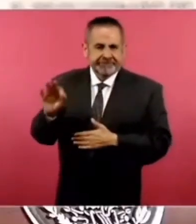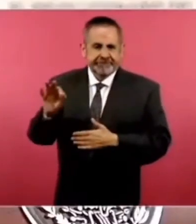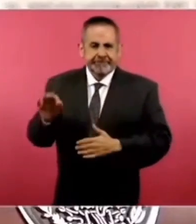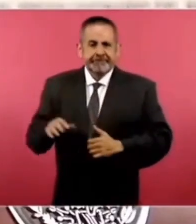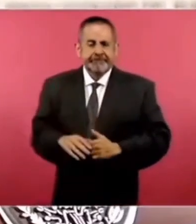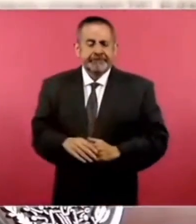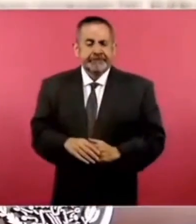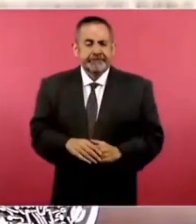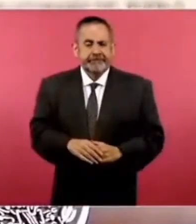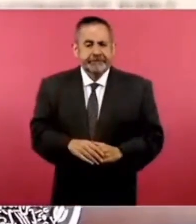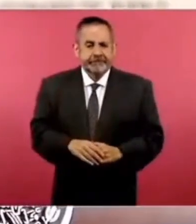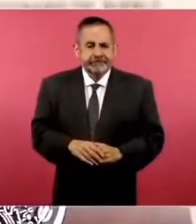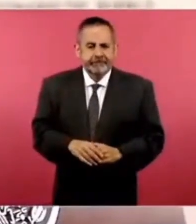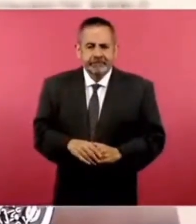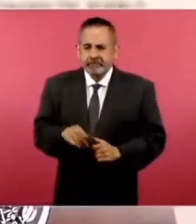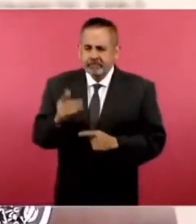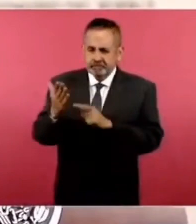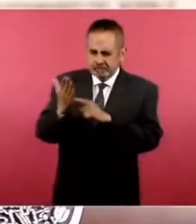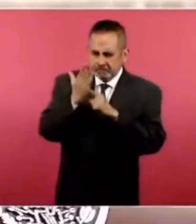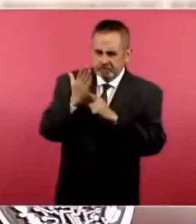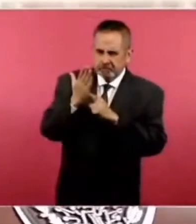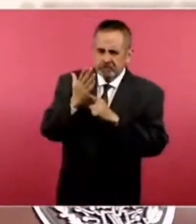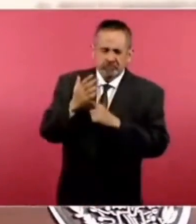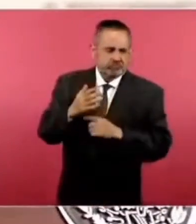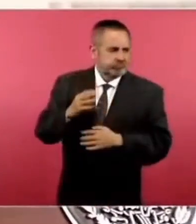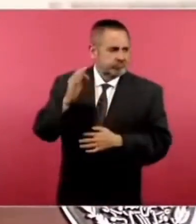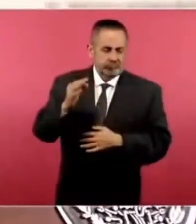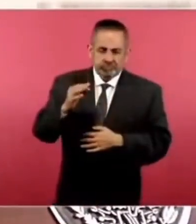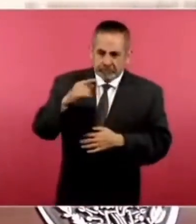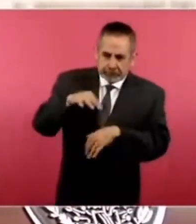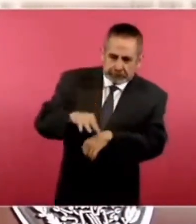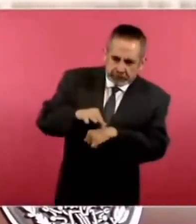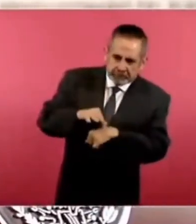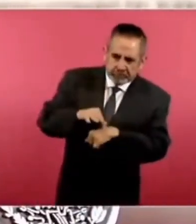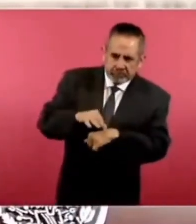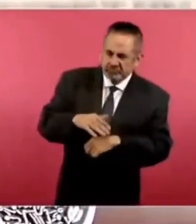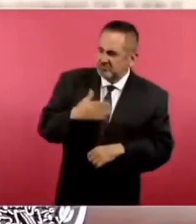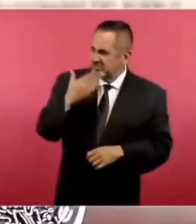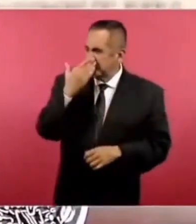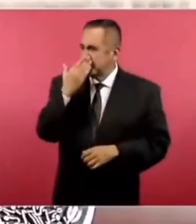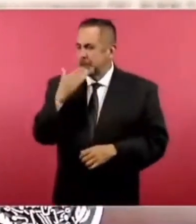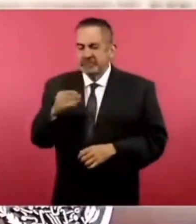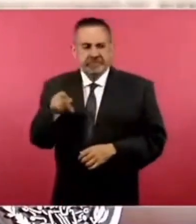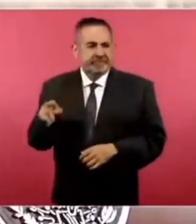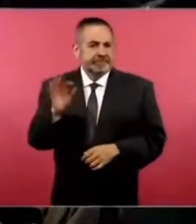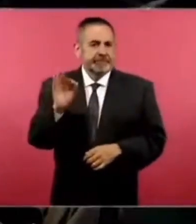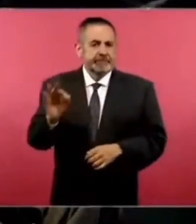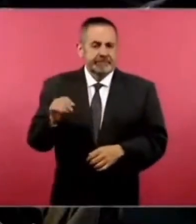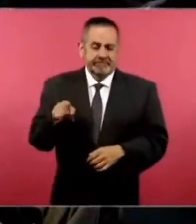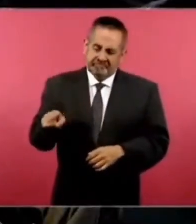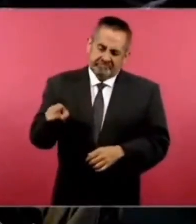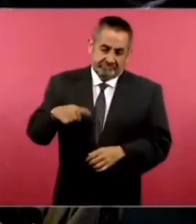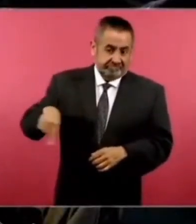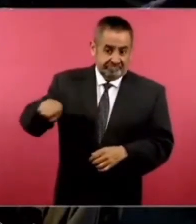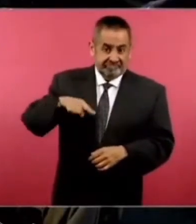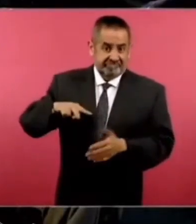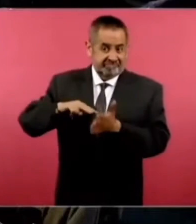me han demostrado con hechos que son